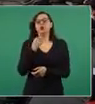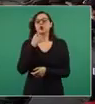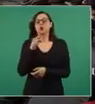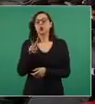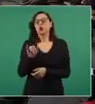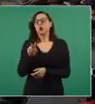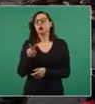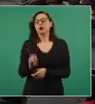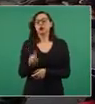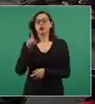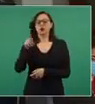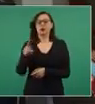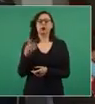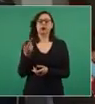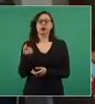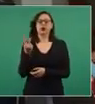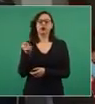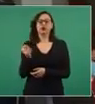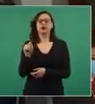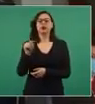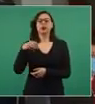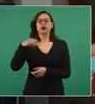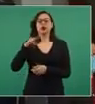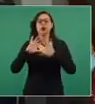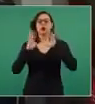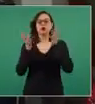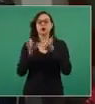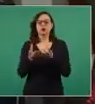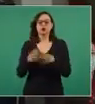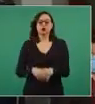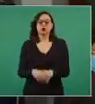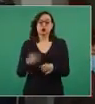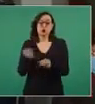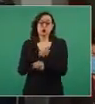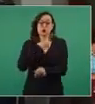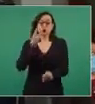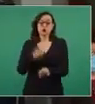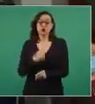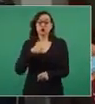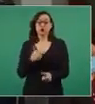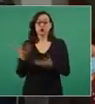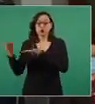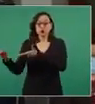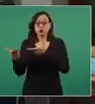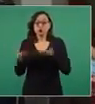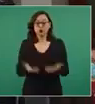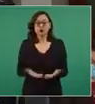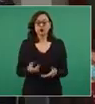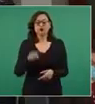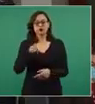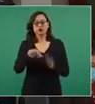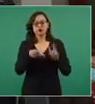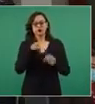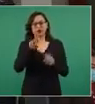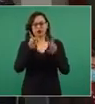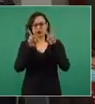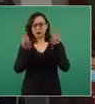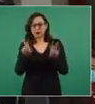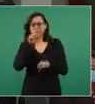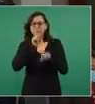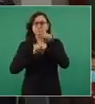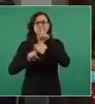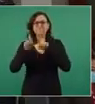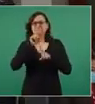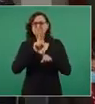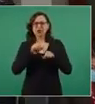la oportunidad de asistir a la inauguración de esta sección aquí en La Mañanera para exponer lo que usted dice que son las mentiras de la prensa, me gustaría saber exactamente el